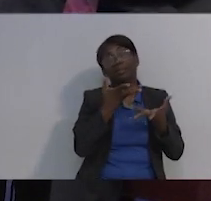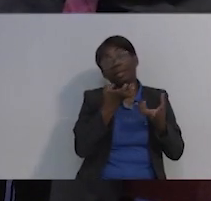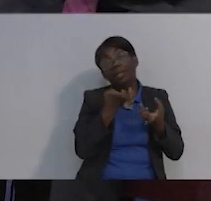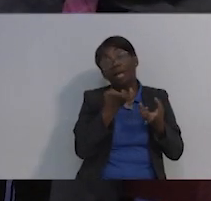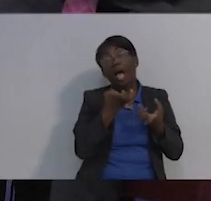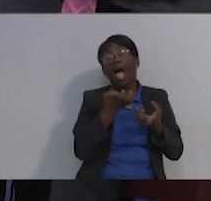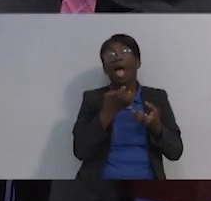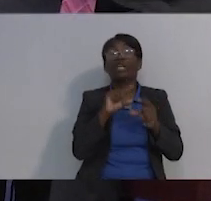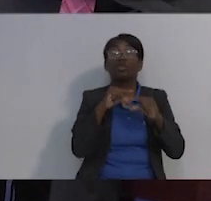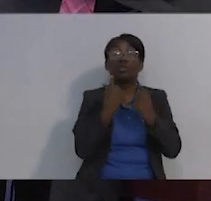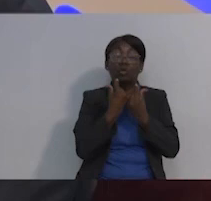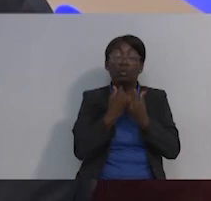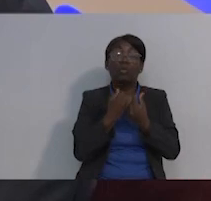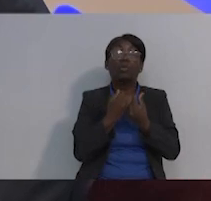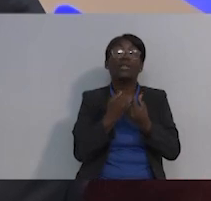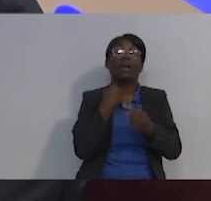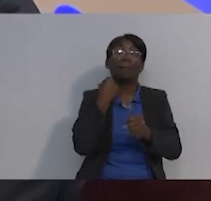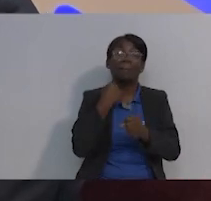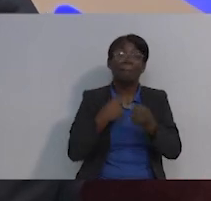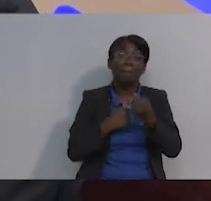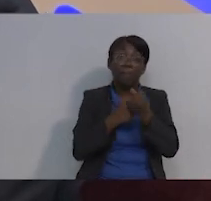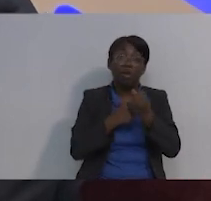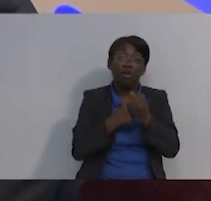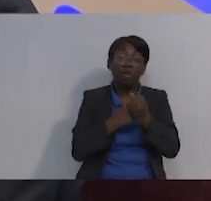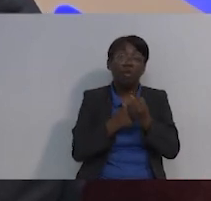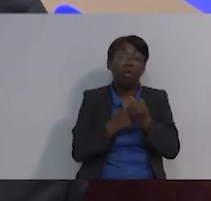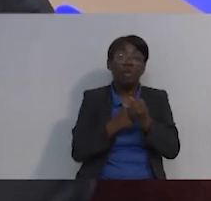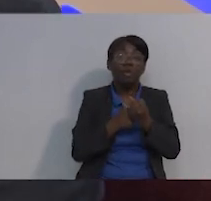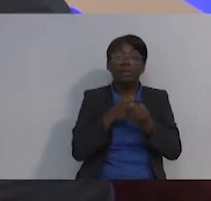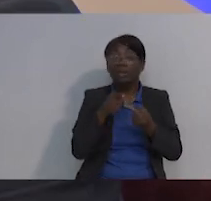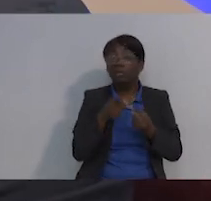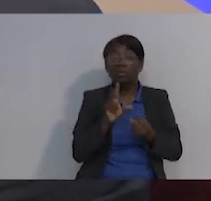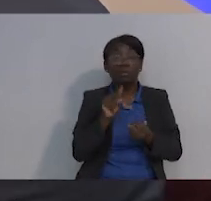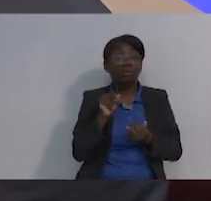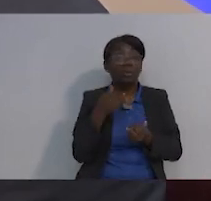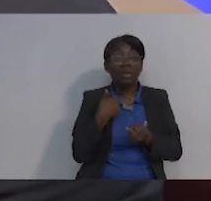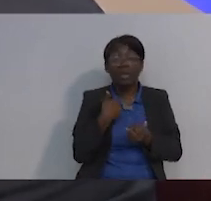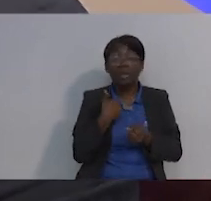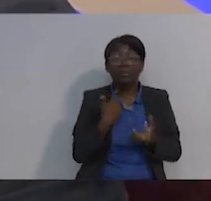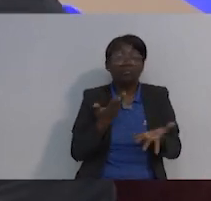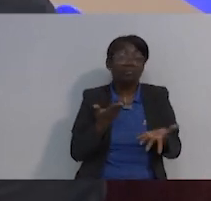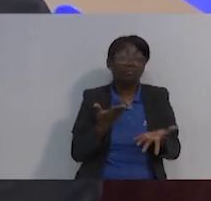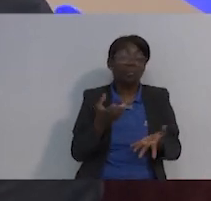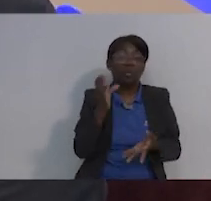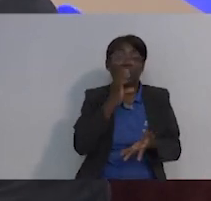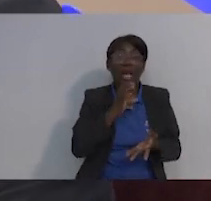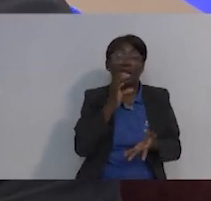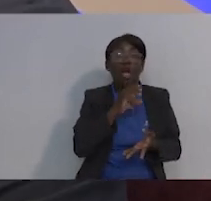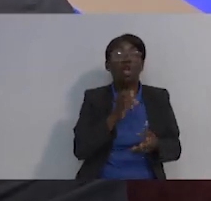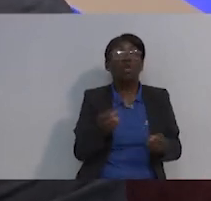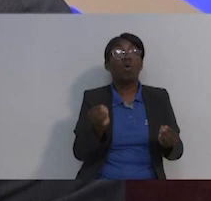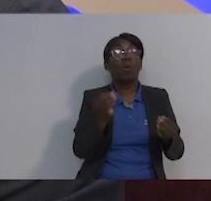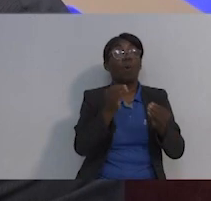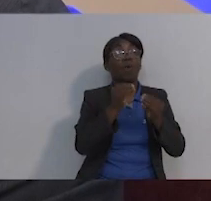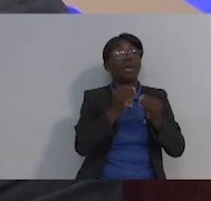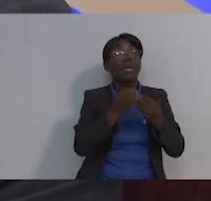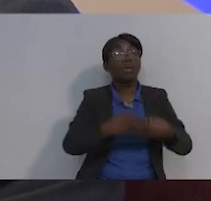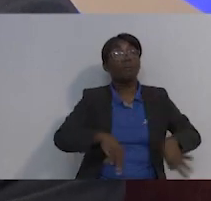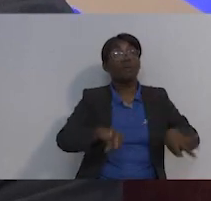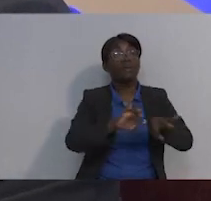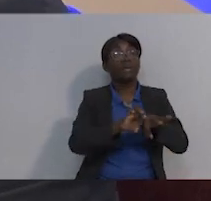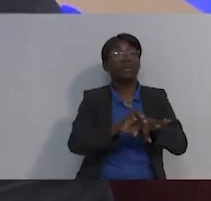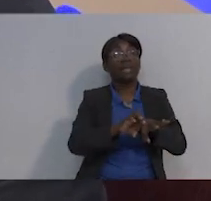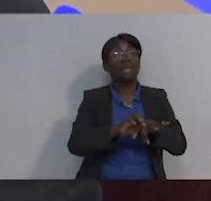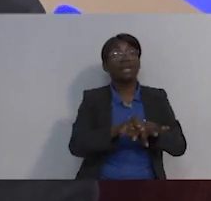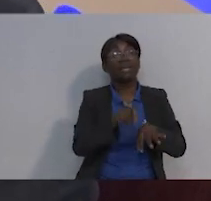lo importante es que el paciente con un círculo de apoyo tiene una mente más positiva. Los estudios han demostrado que las personas